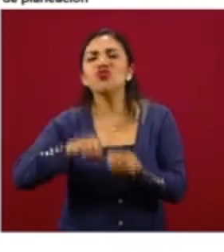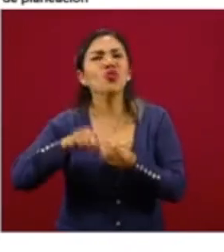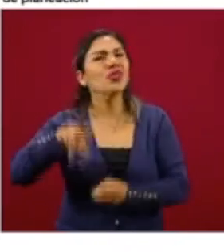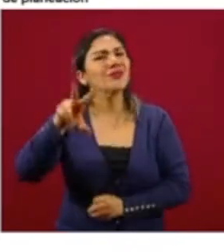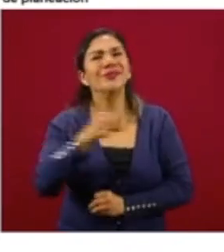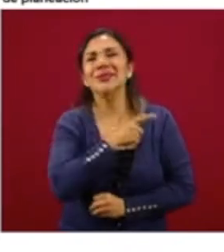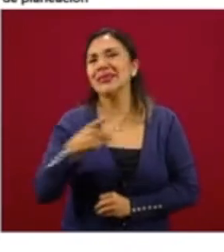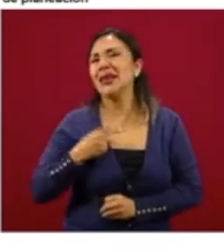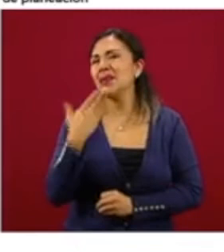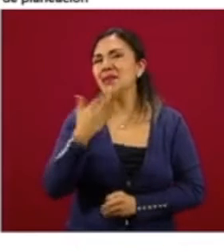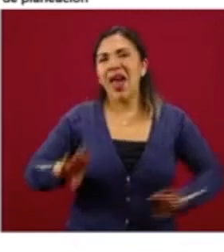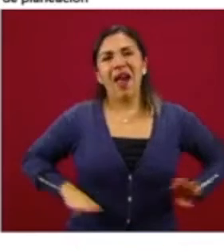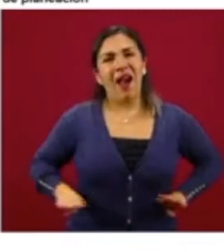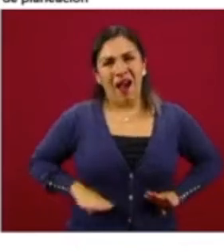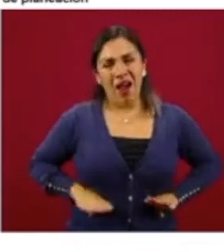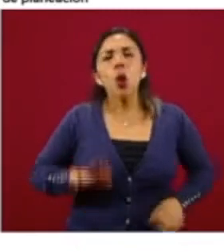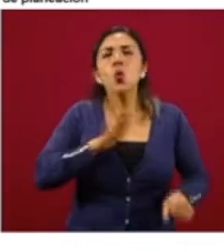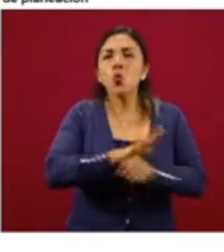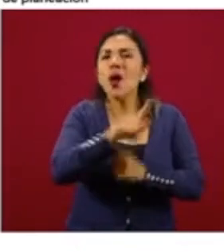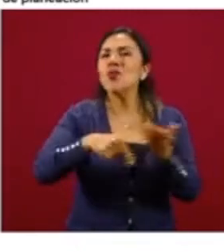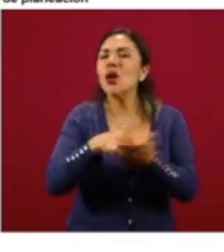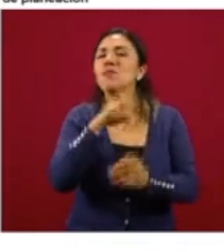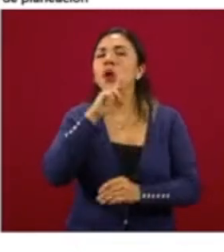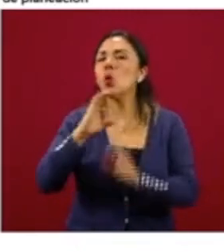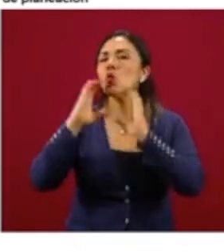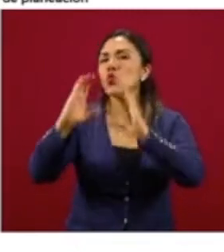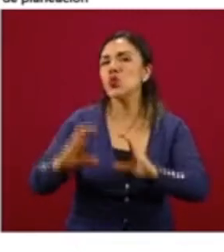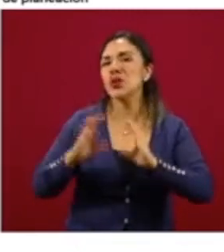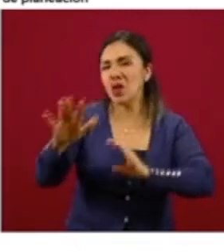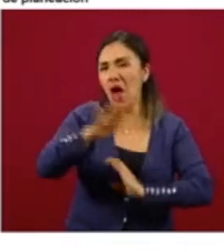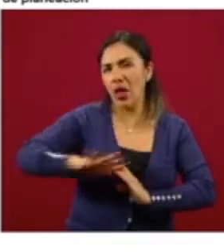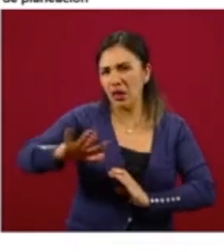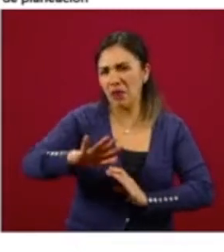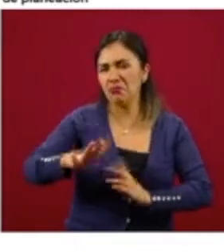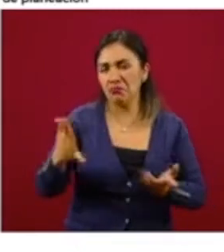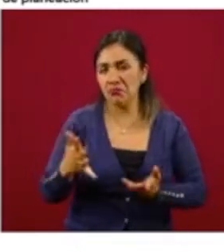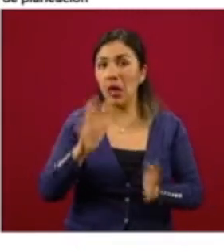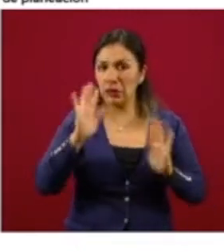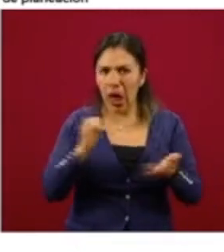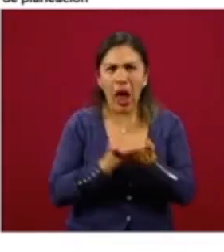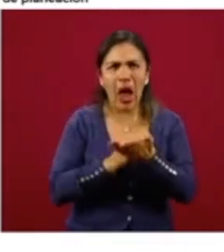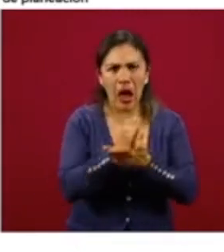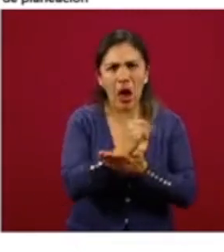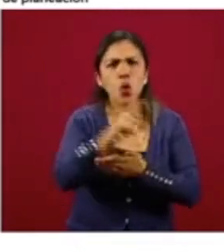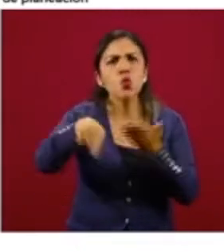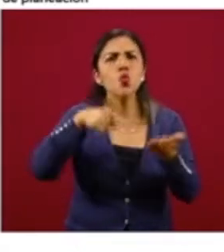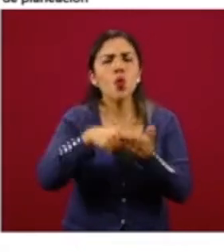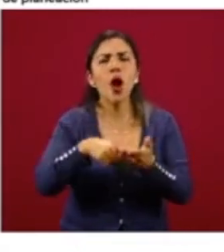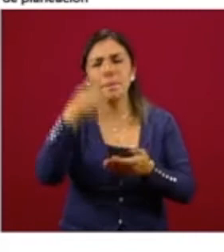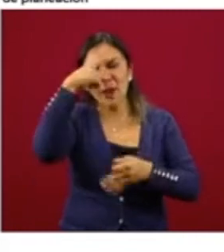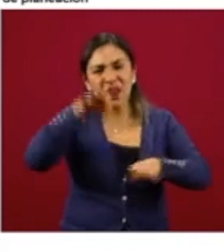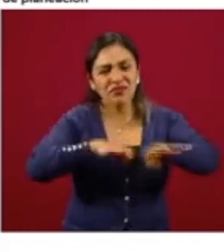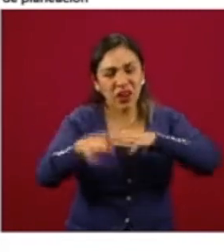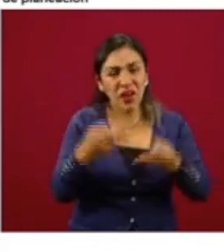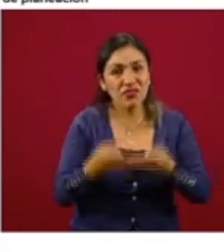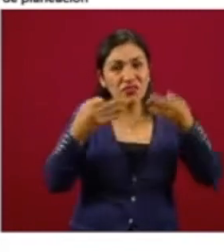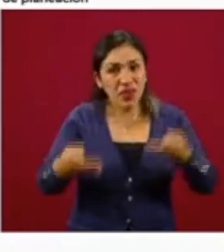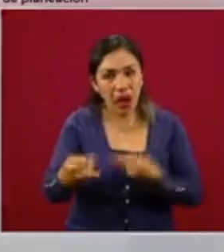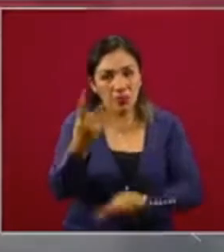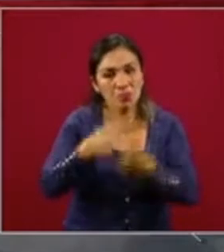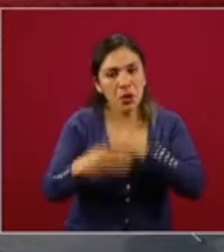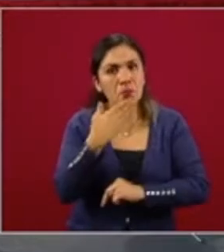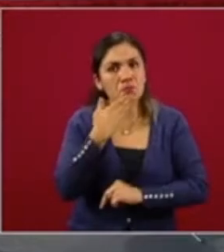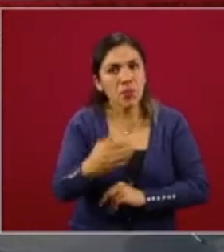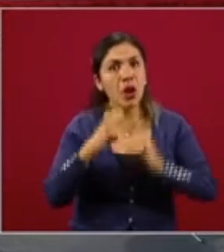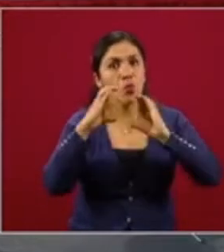urbanizar. ¿Qué áreas se deben de preservar? ¿A qué me refiero? Se han determinado las áreas agrícolas de alta productividad, se